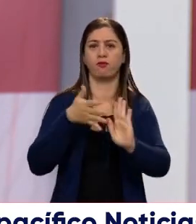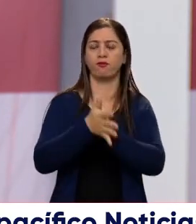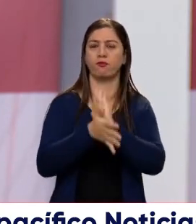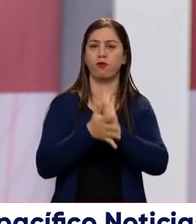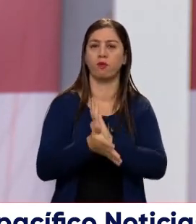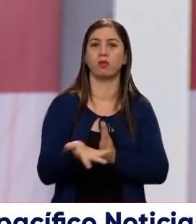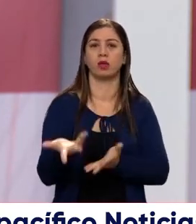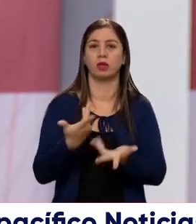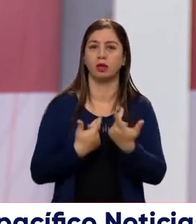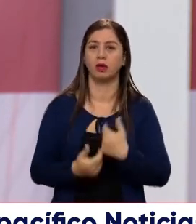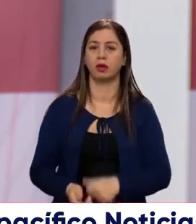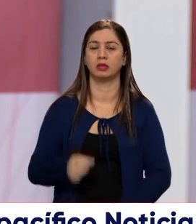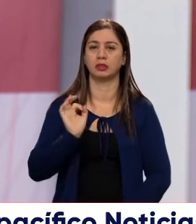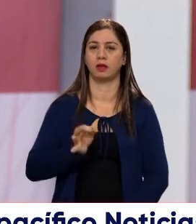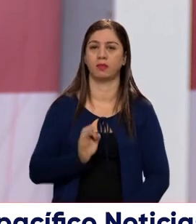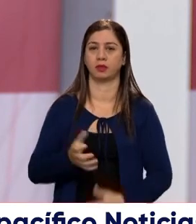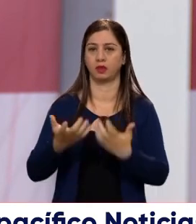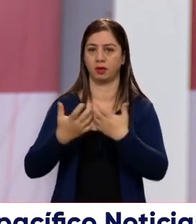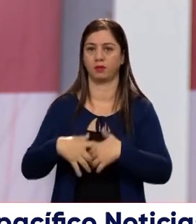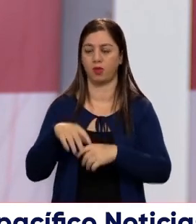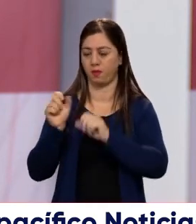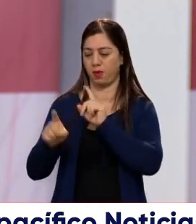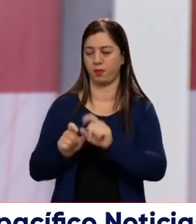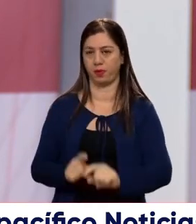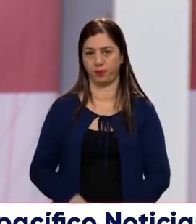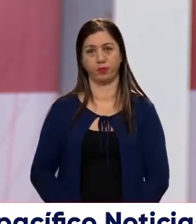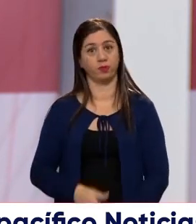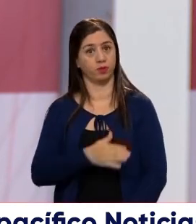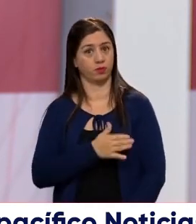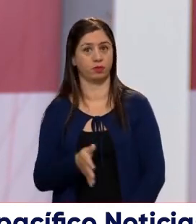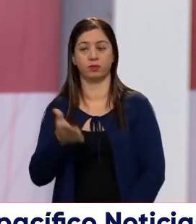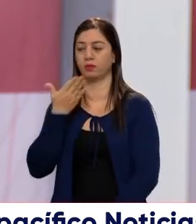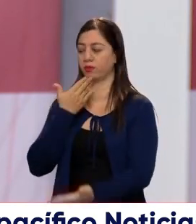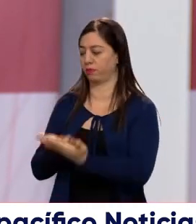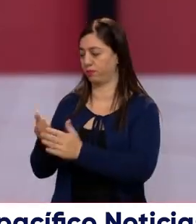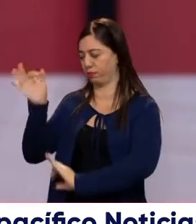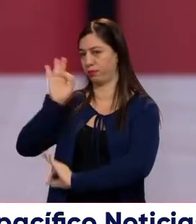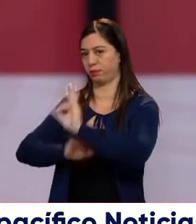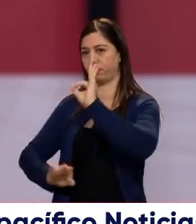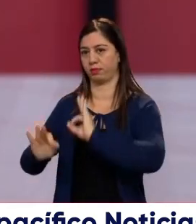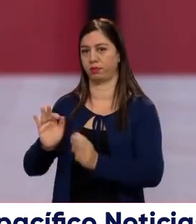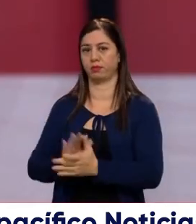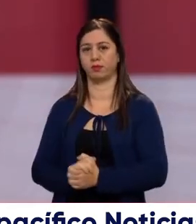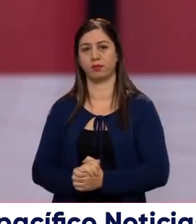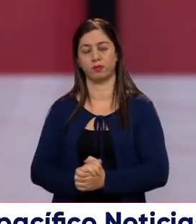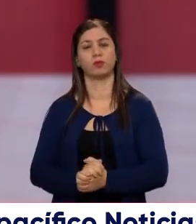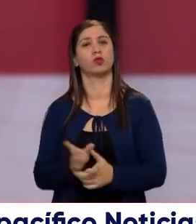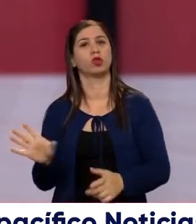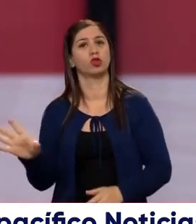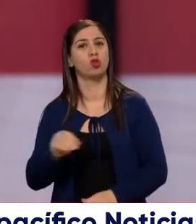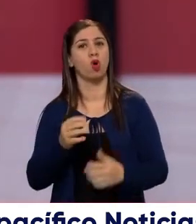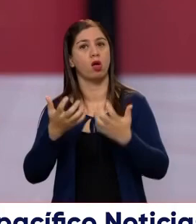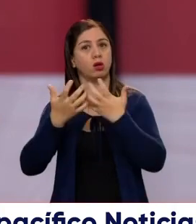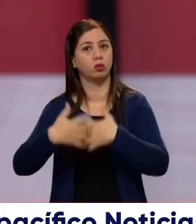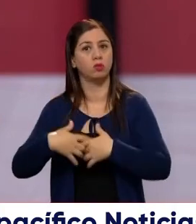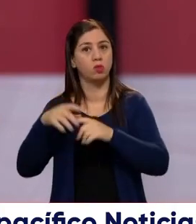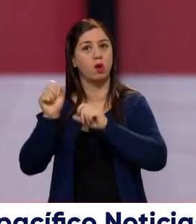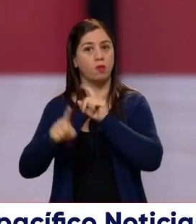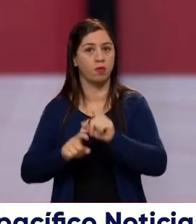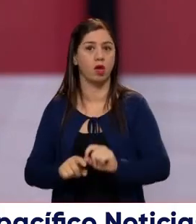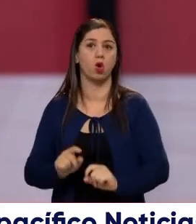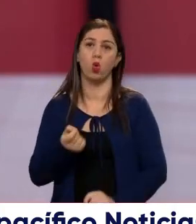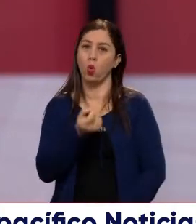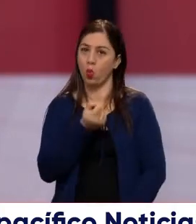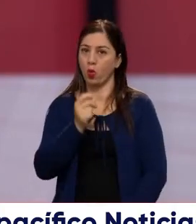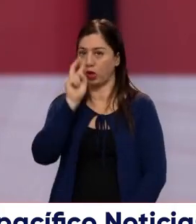nos brindan en cada una de nuestras mediciones, nuestras mediciones, y obviamente a Telepacífico, muchas gracias. Obviamente, todas las encuestas, tienen un margen de error,